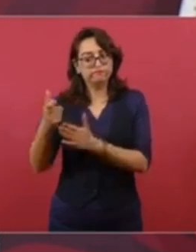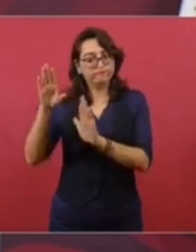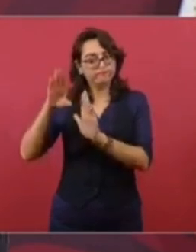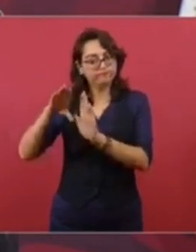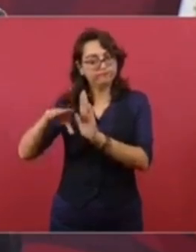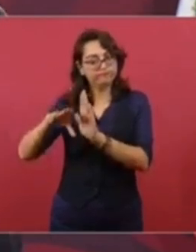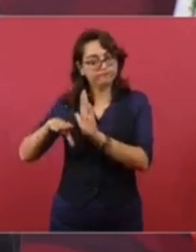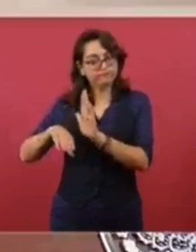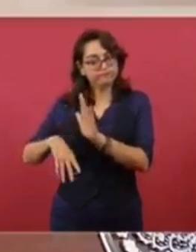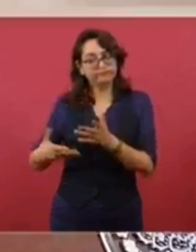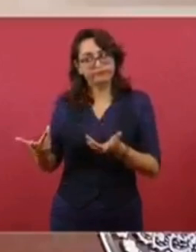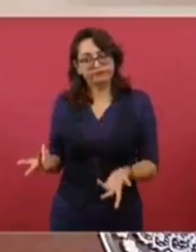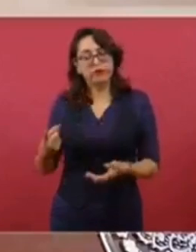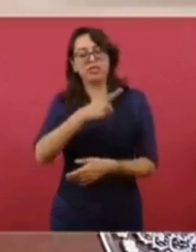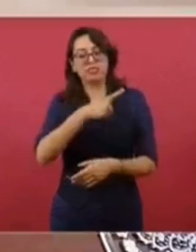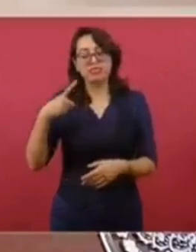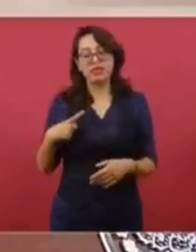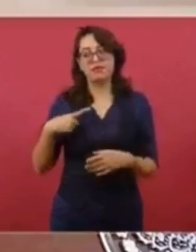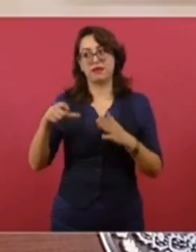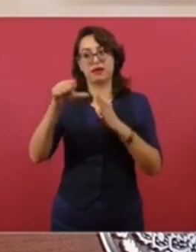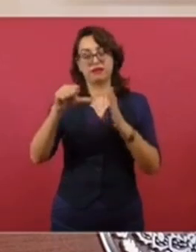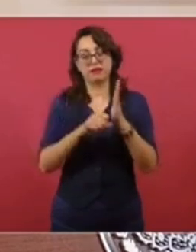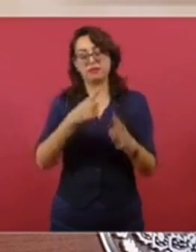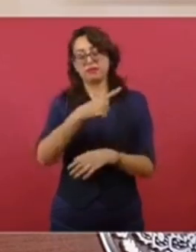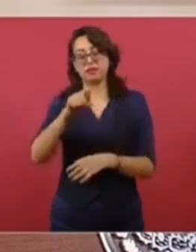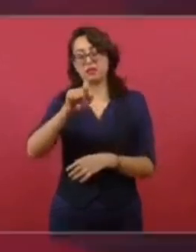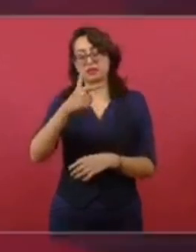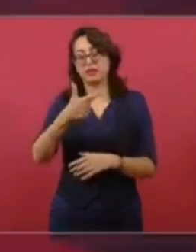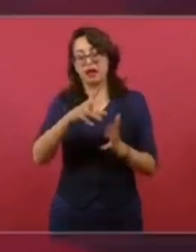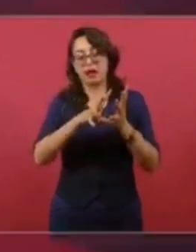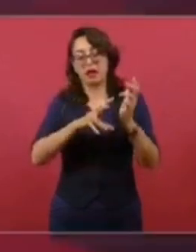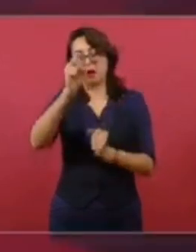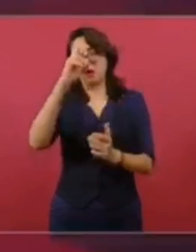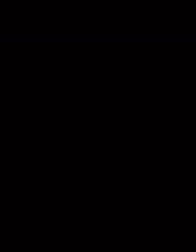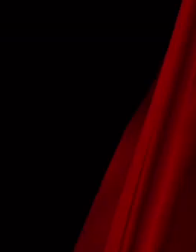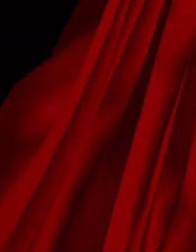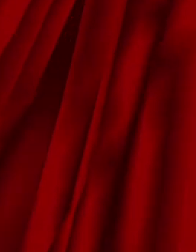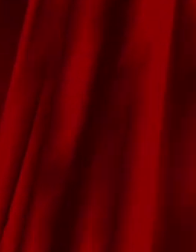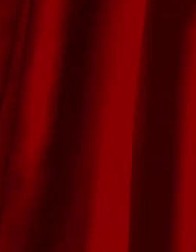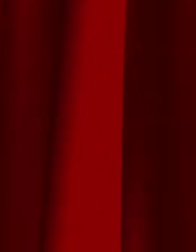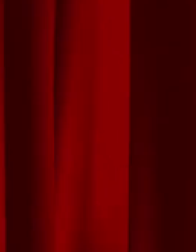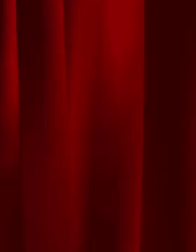que se va a respetar el artículo 127 para que deje de ser letra muerta.